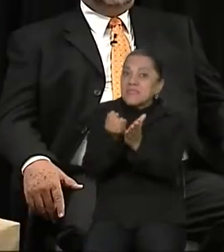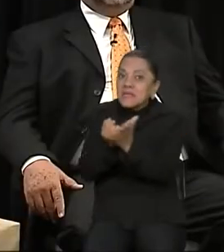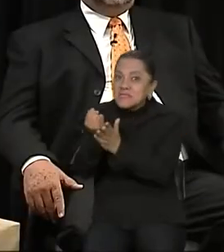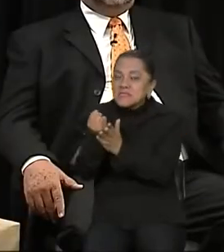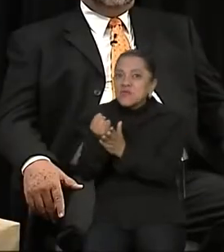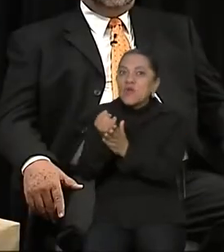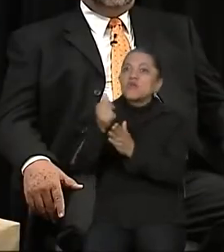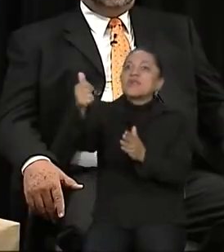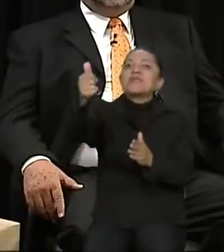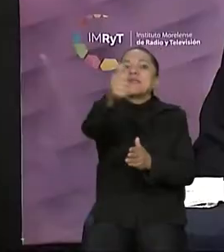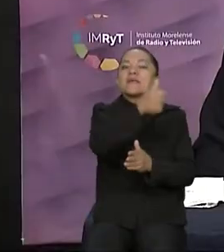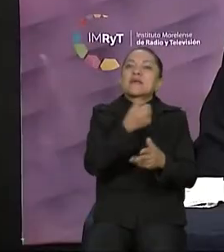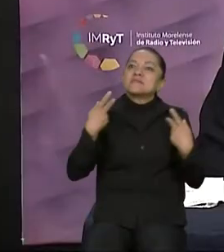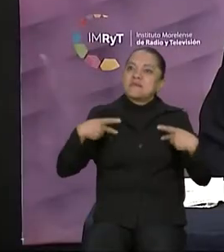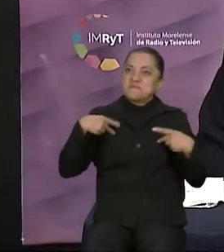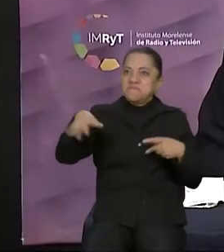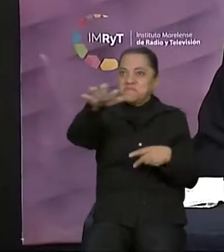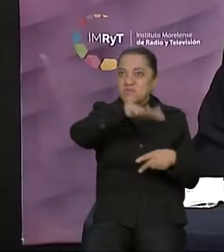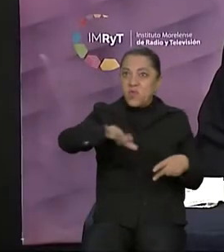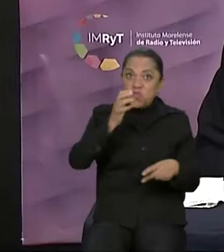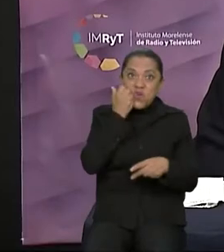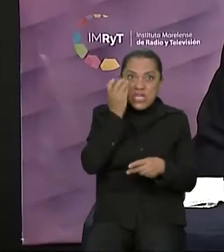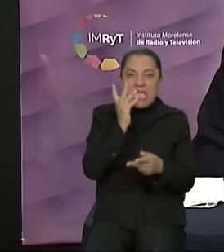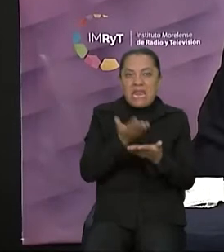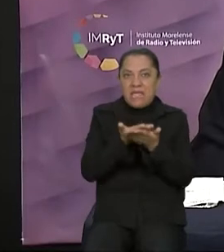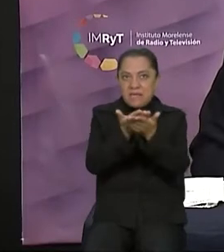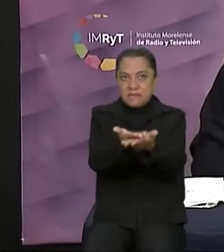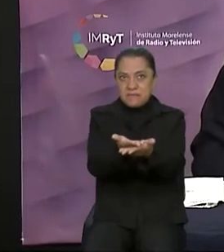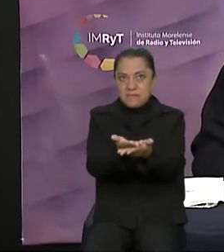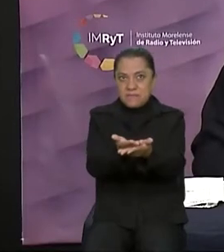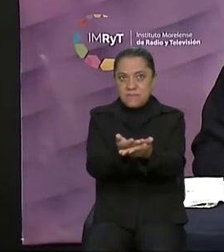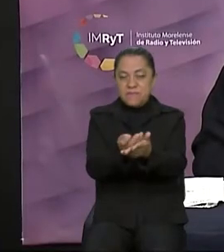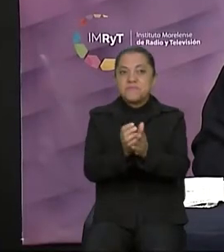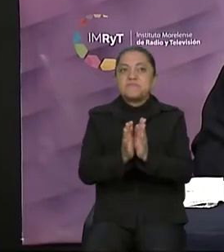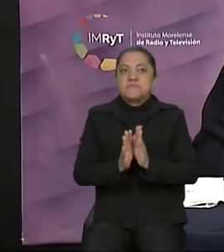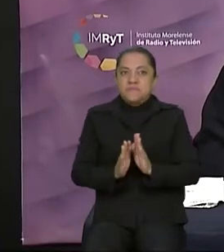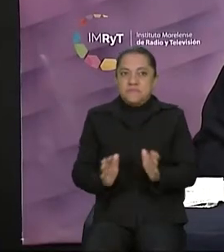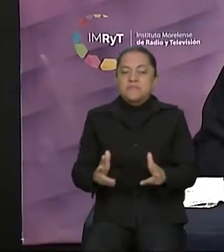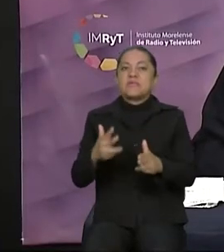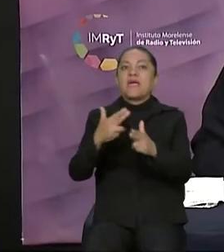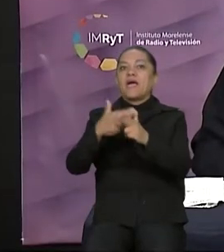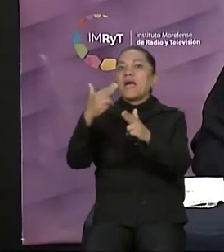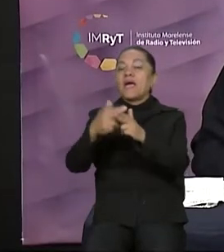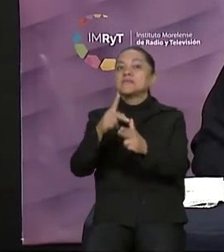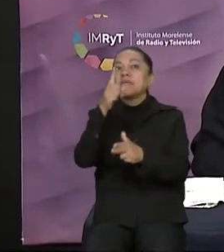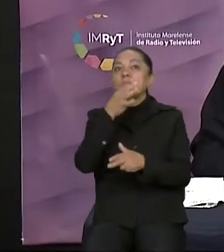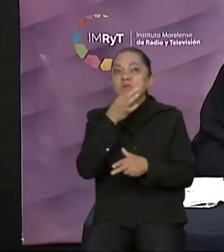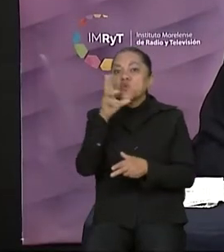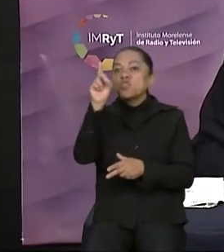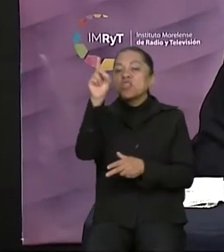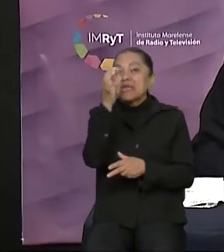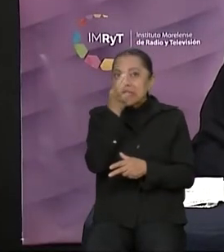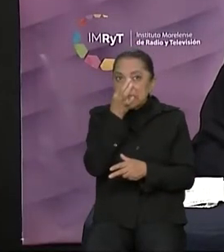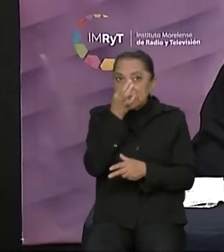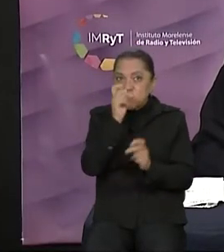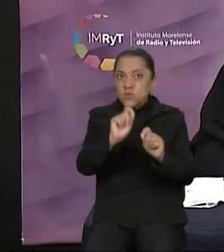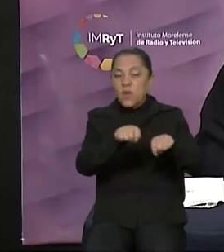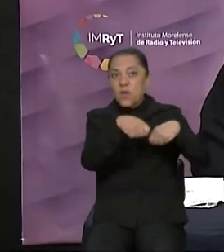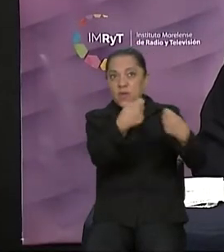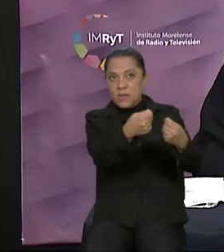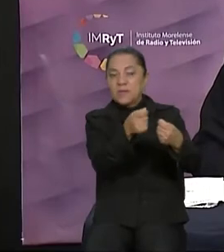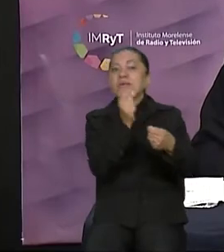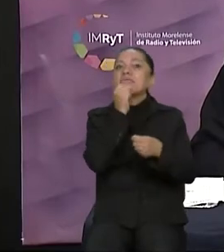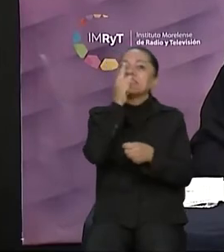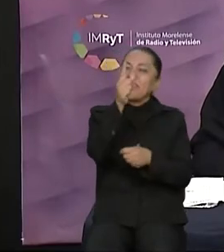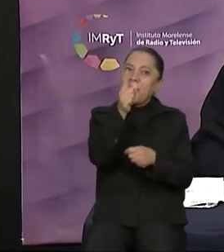Gracias, candidata. Hasta por un minuto con 30 segundos cedemos el uso de la palabra, también de la fórmula de